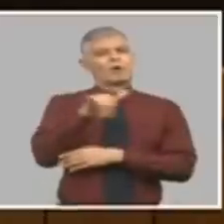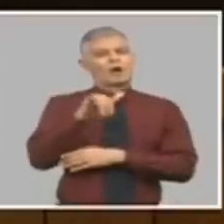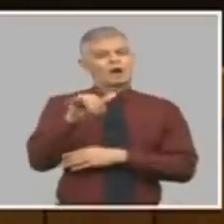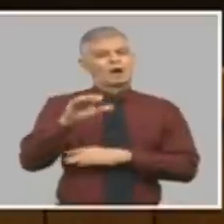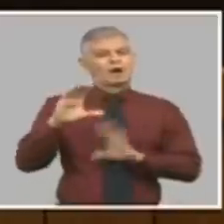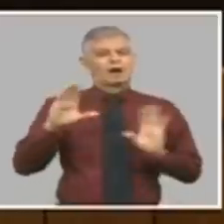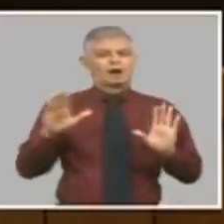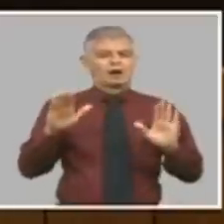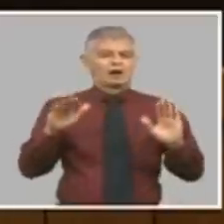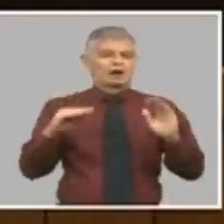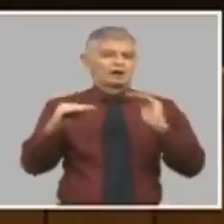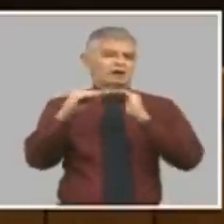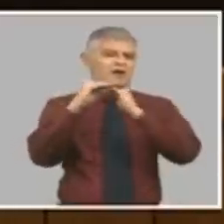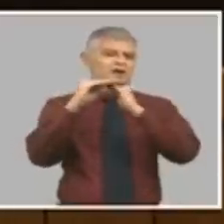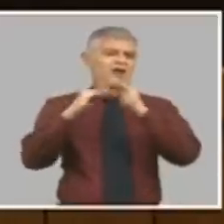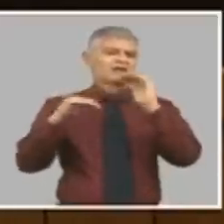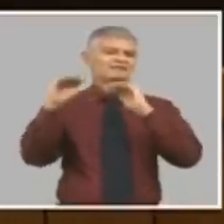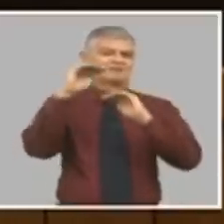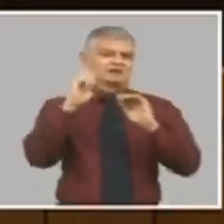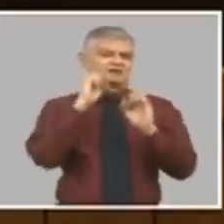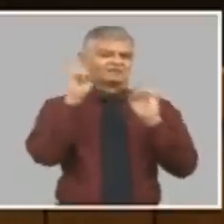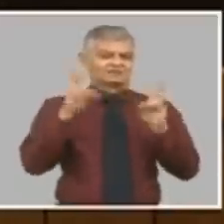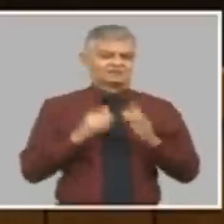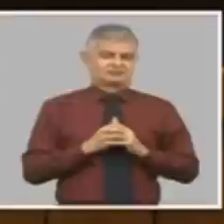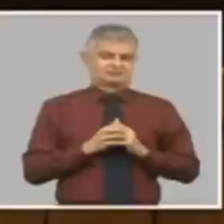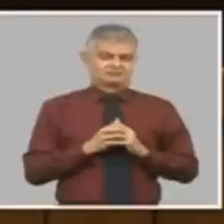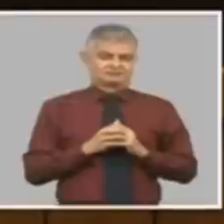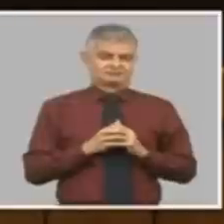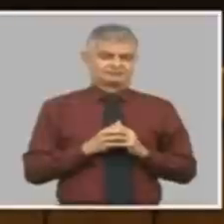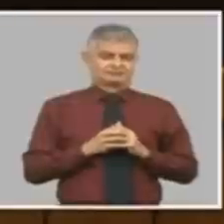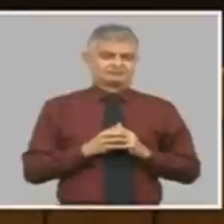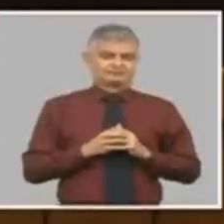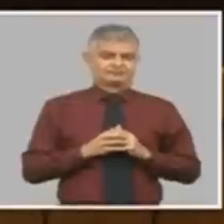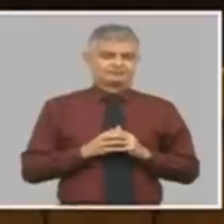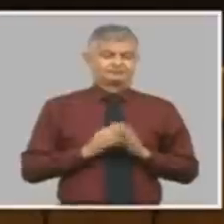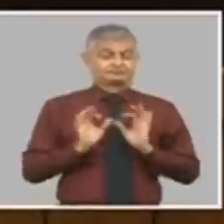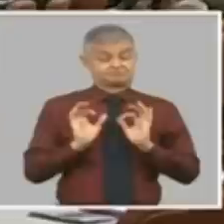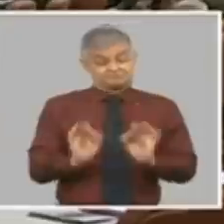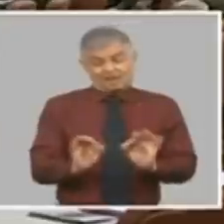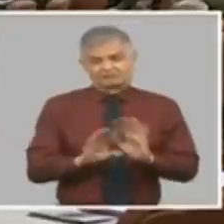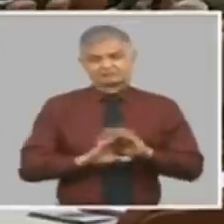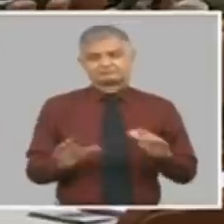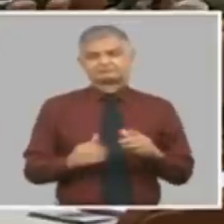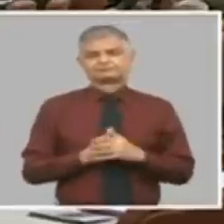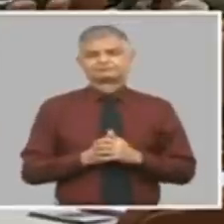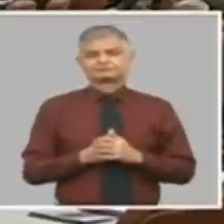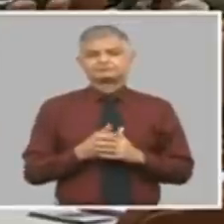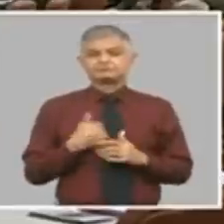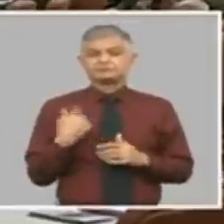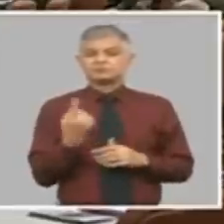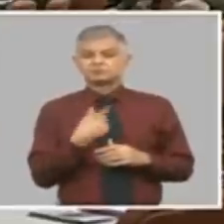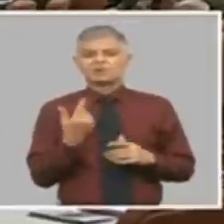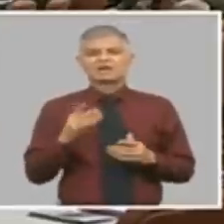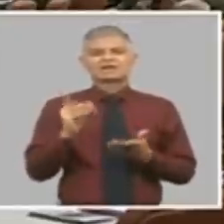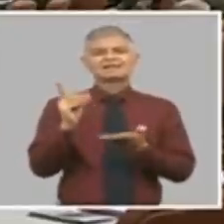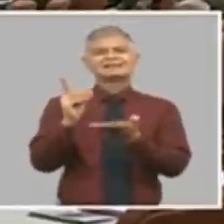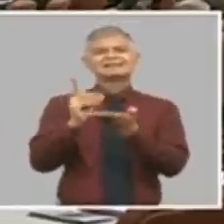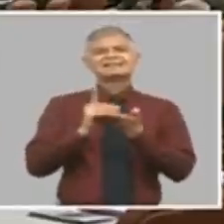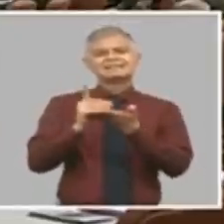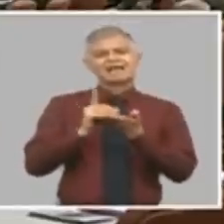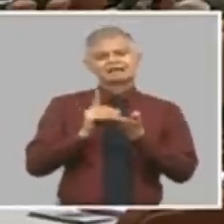mejor posición. Eso es así. Nosotros tenemos dietas médicas,